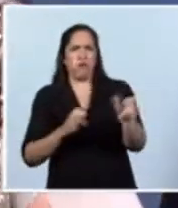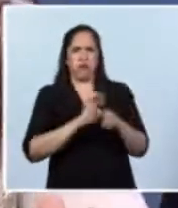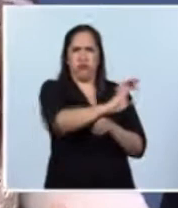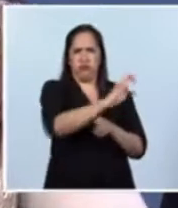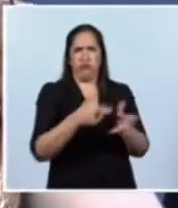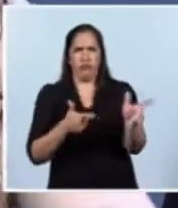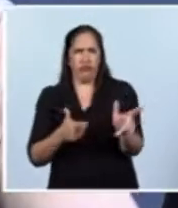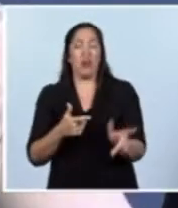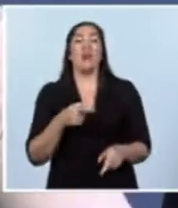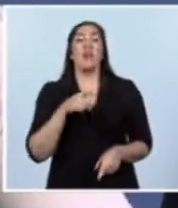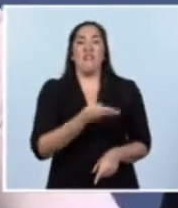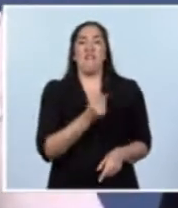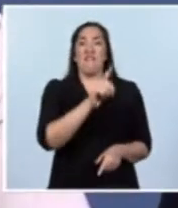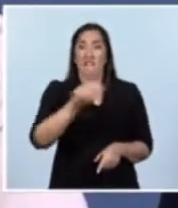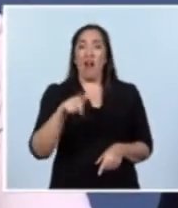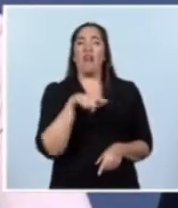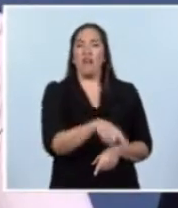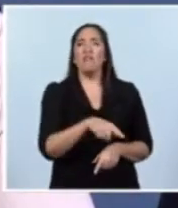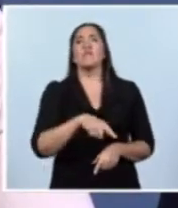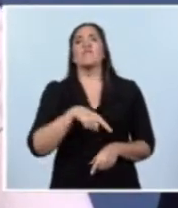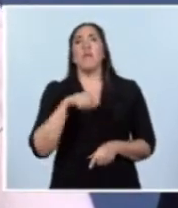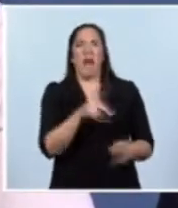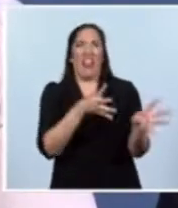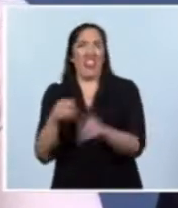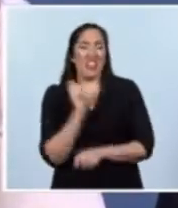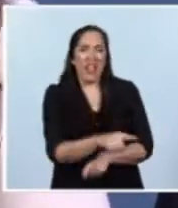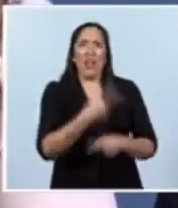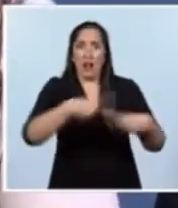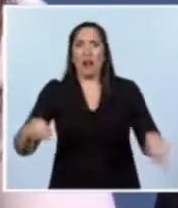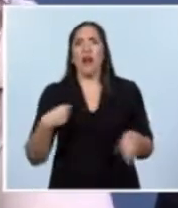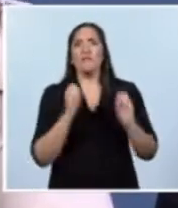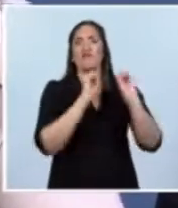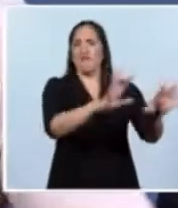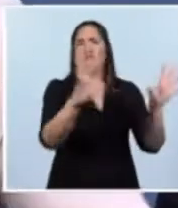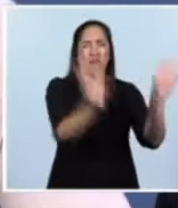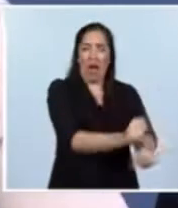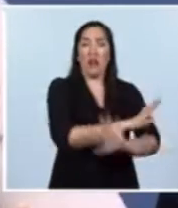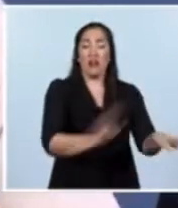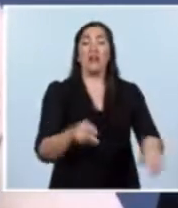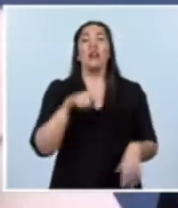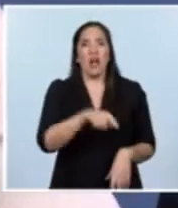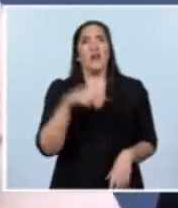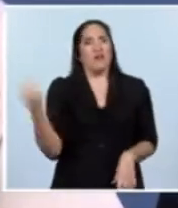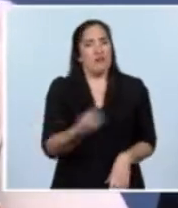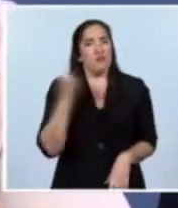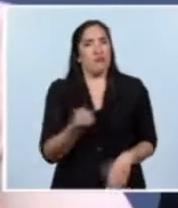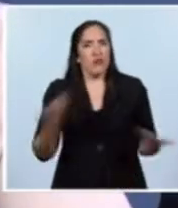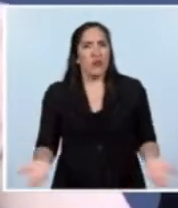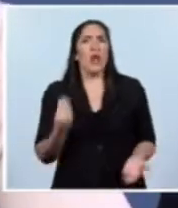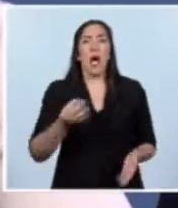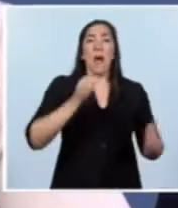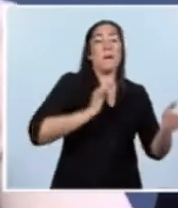creemos que esta contribución que estamos haciendo es muy importante. ¿Por qué? Porque entre 1930 y